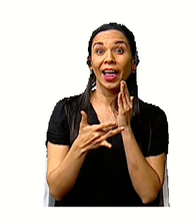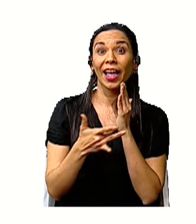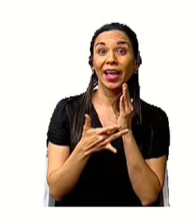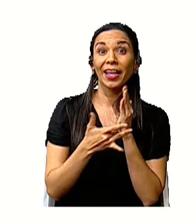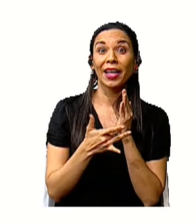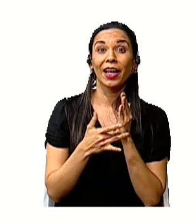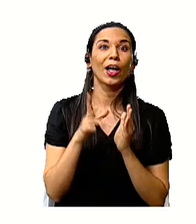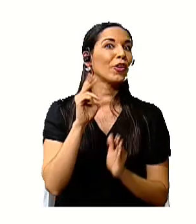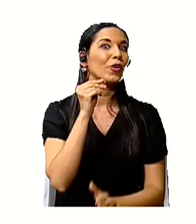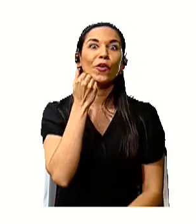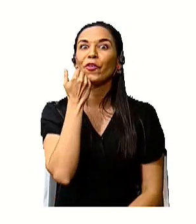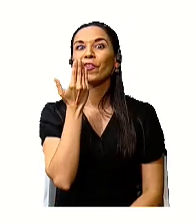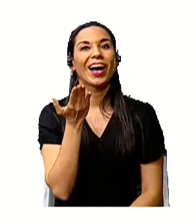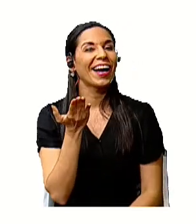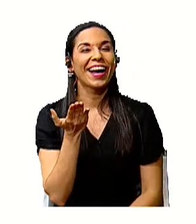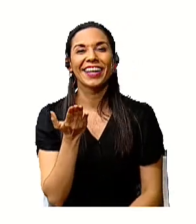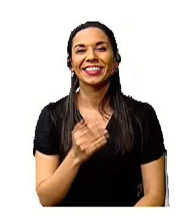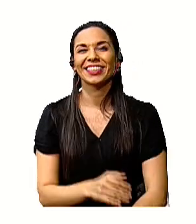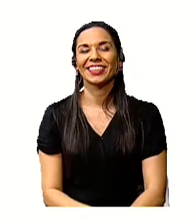es tan fácil.